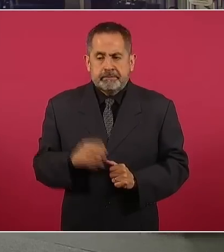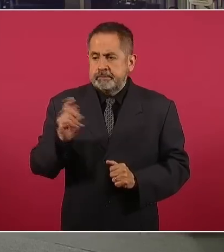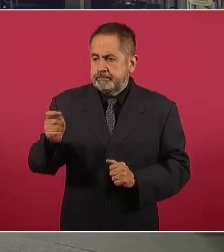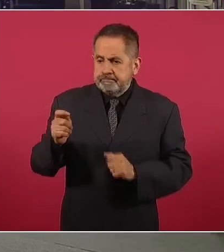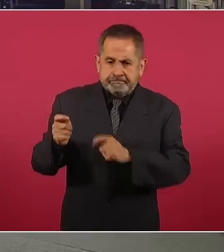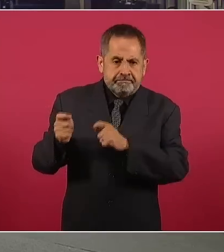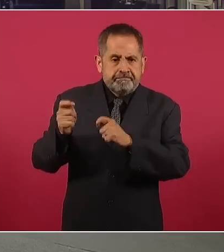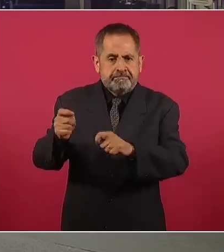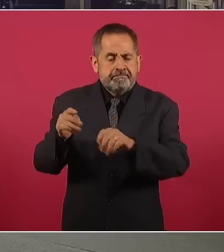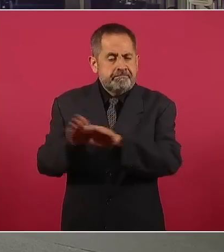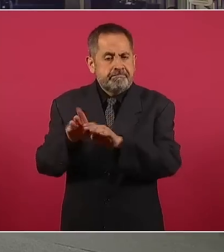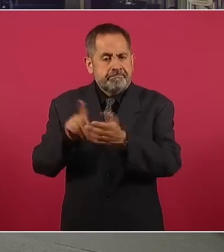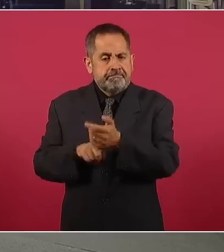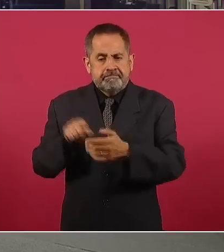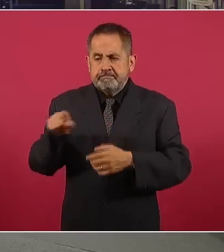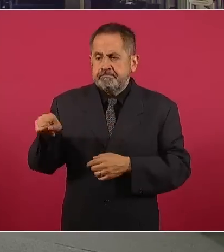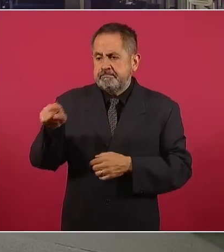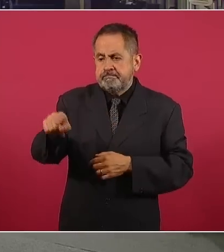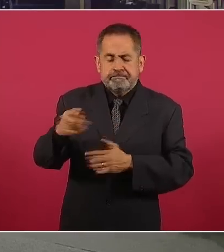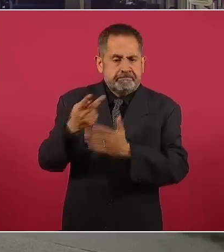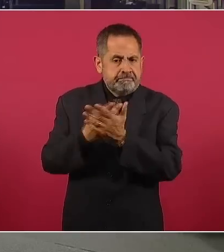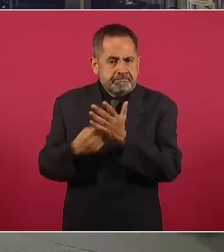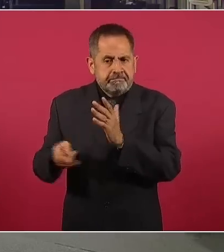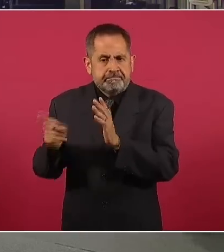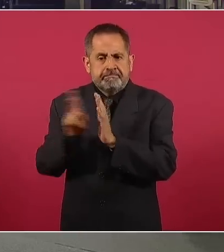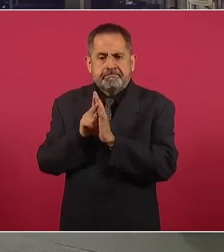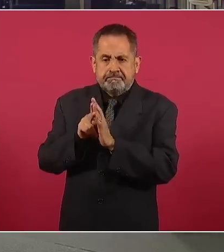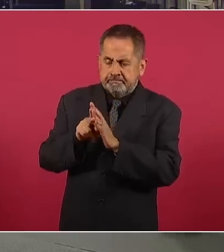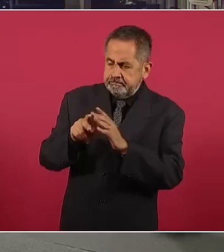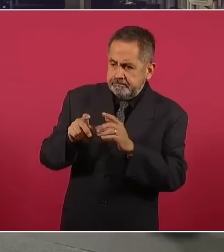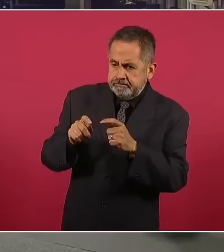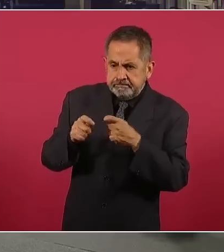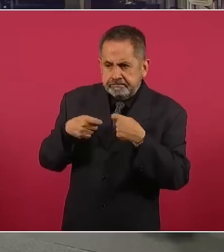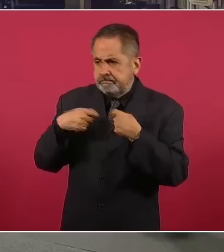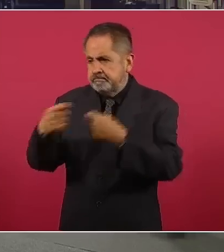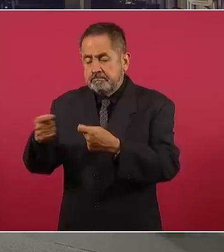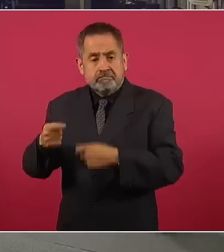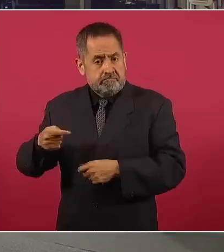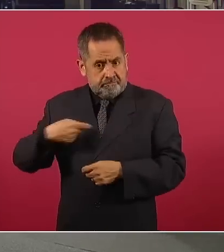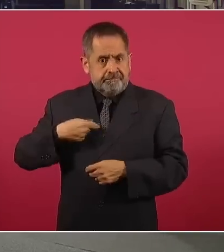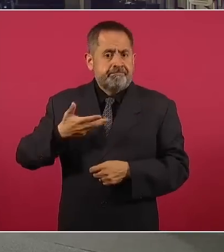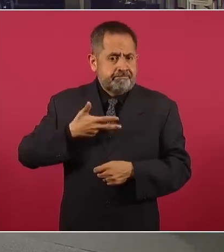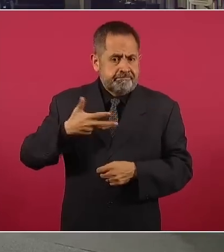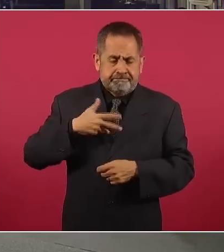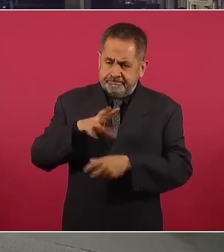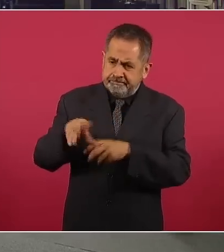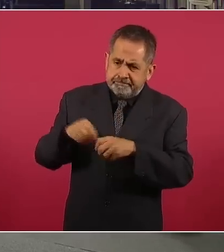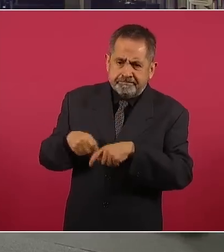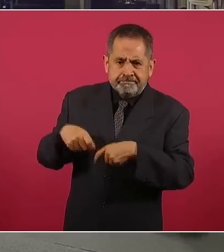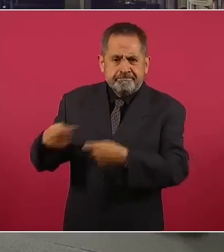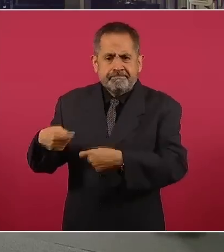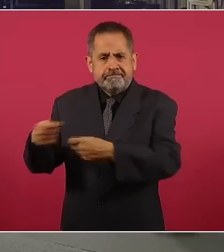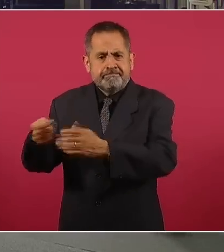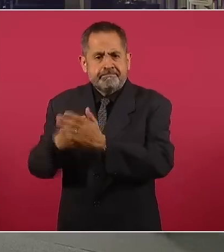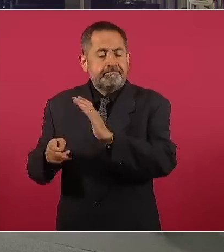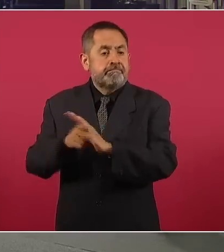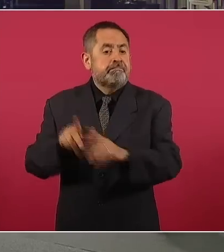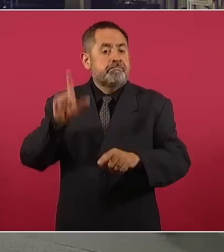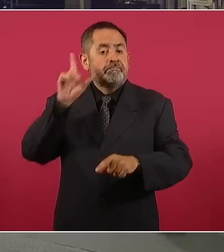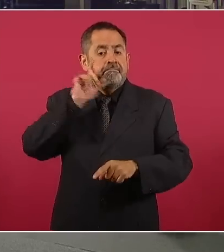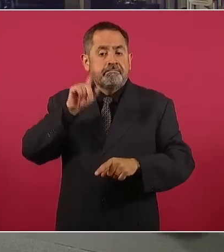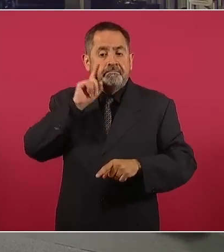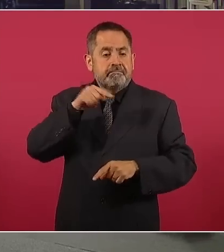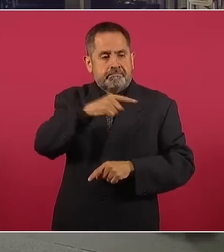otorguen sus plazas, lo que hemos hecho, mañana la maestra va a